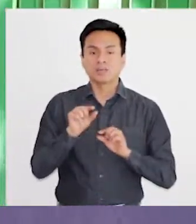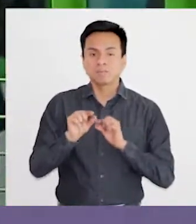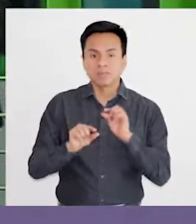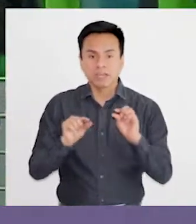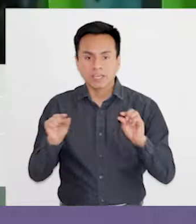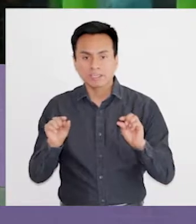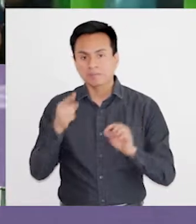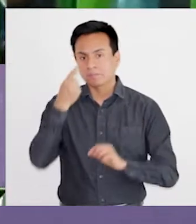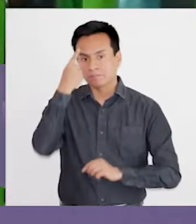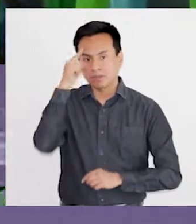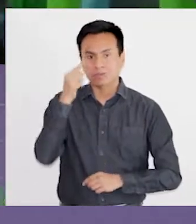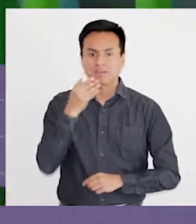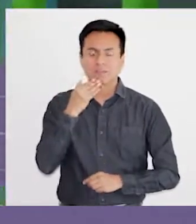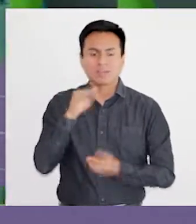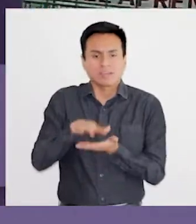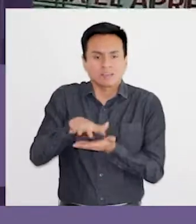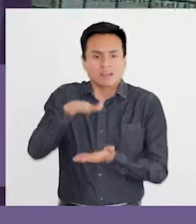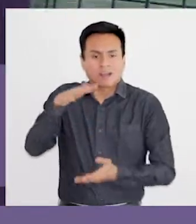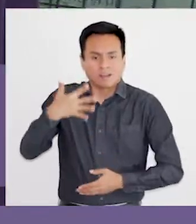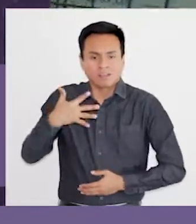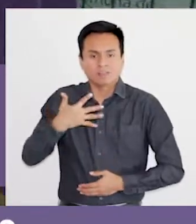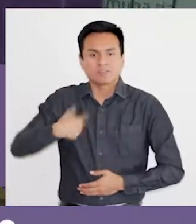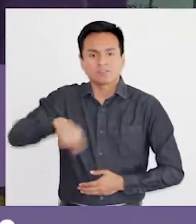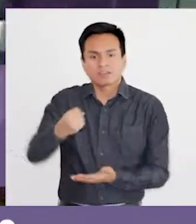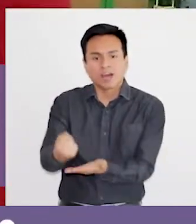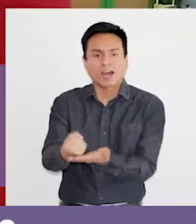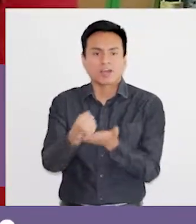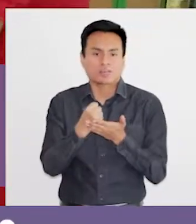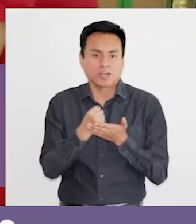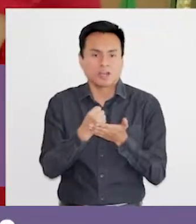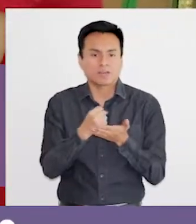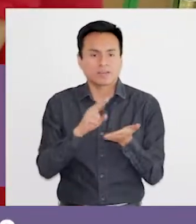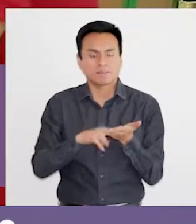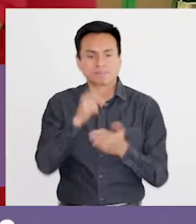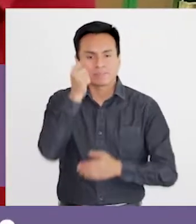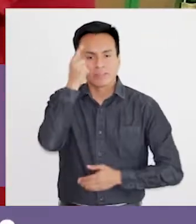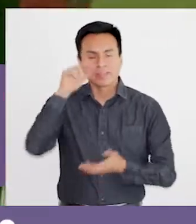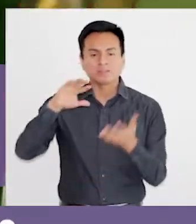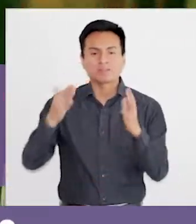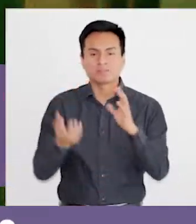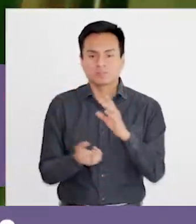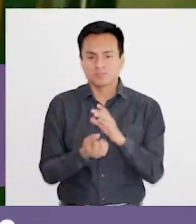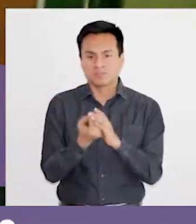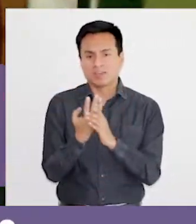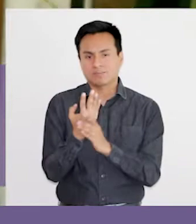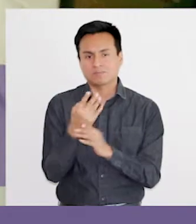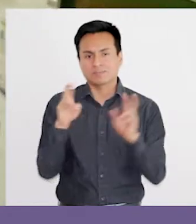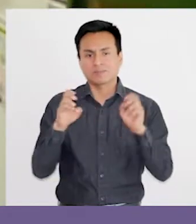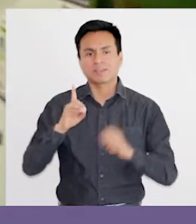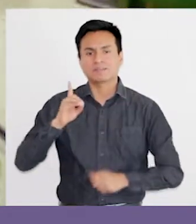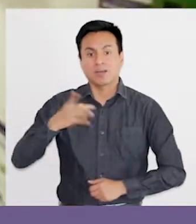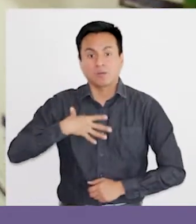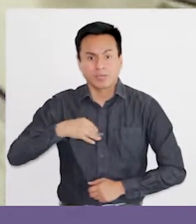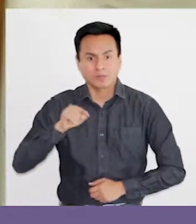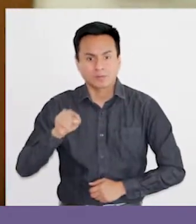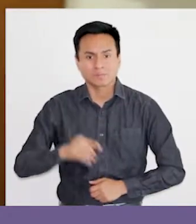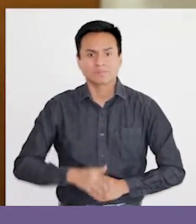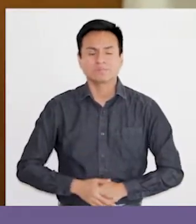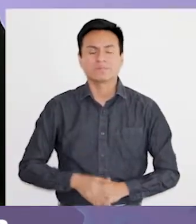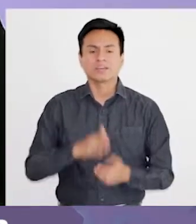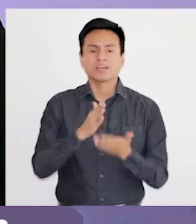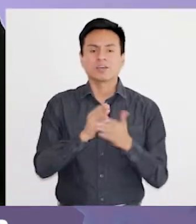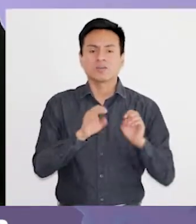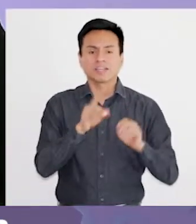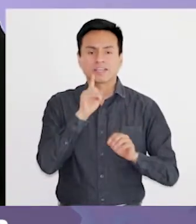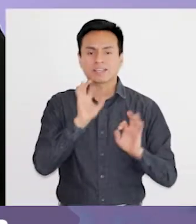cosas muy pequeñas, pero también son cosas muy grandes que nos han ayudado a entender este mundo nuevo sobre la discapacidad de un